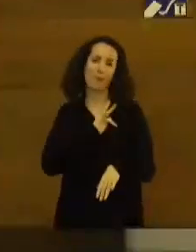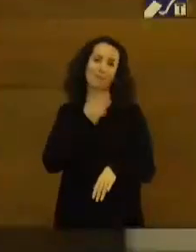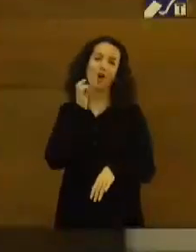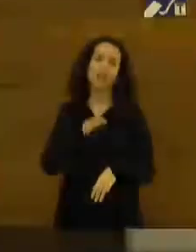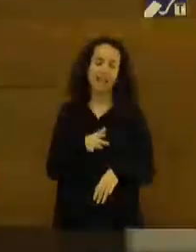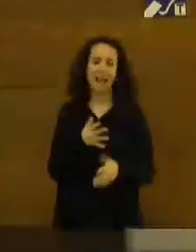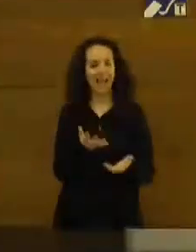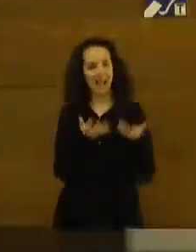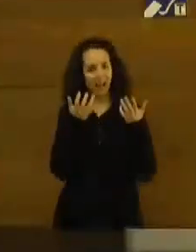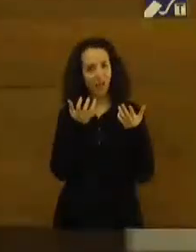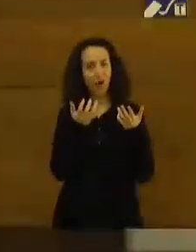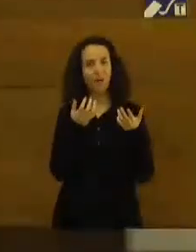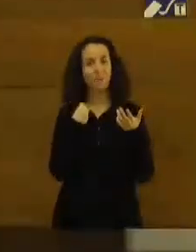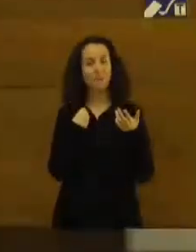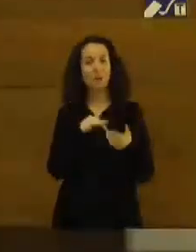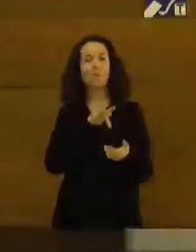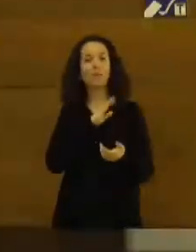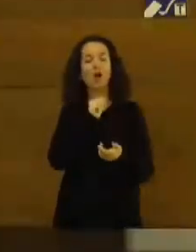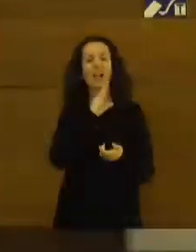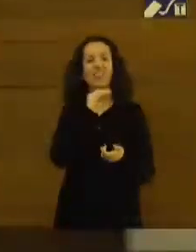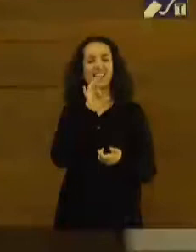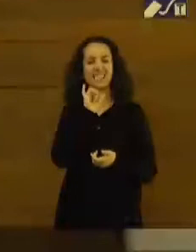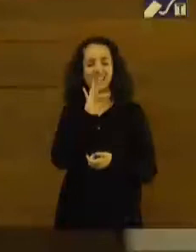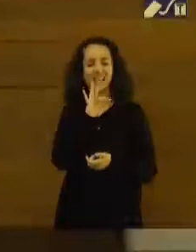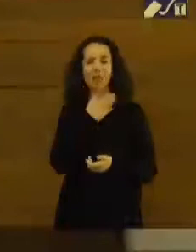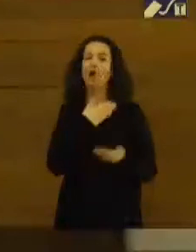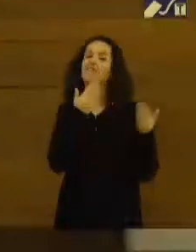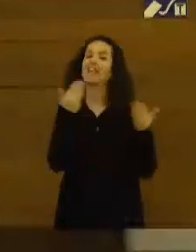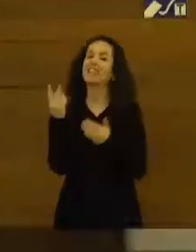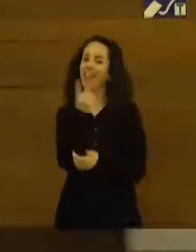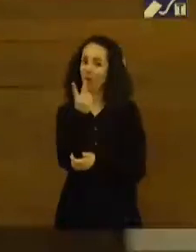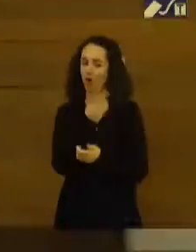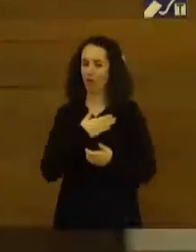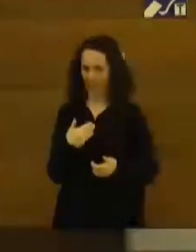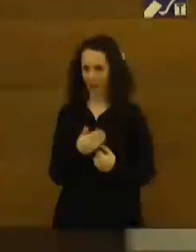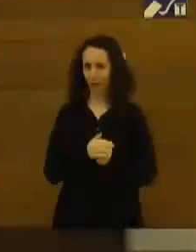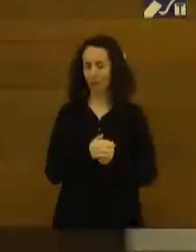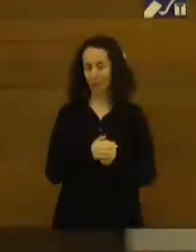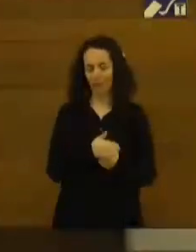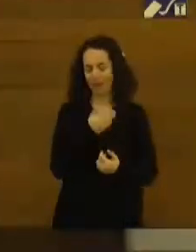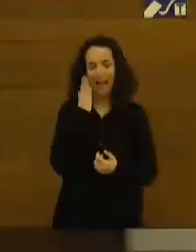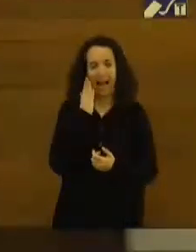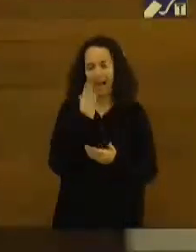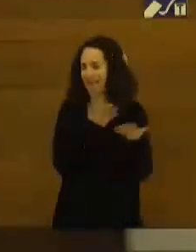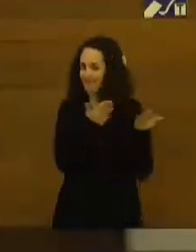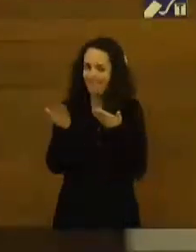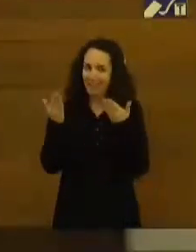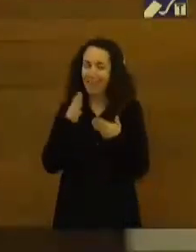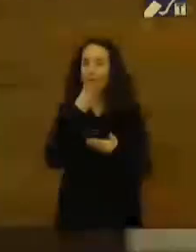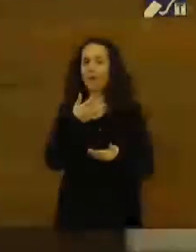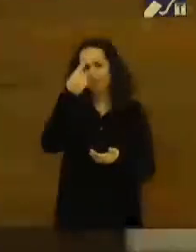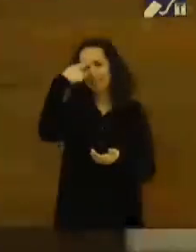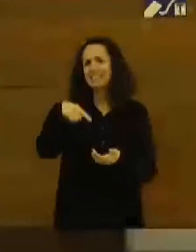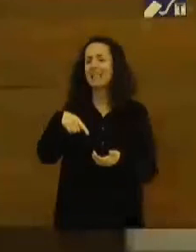ganador y el accessit al que yo quiero en este momento a ambos felicitarles muy calurosamente porque sabemos lo